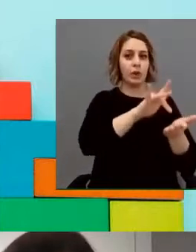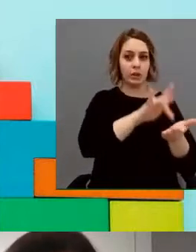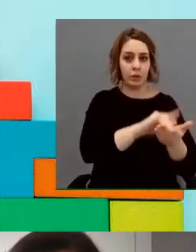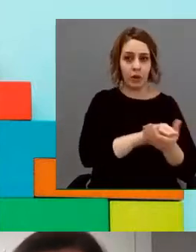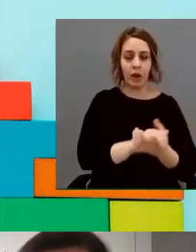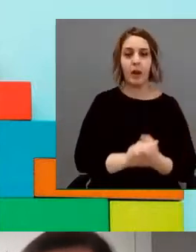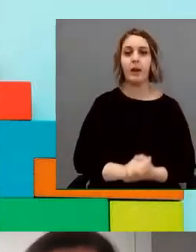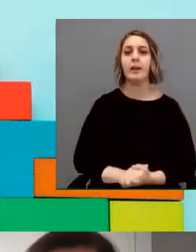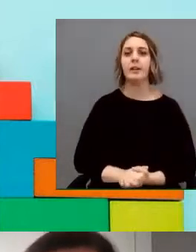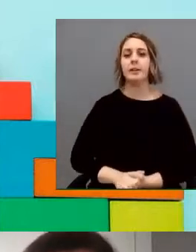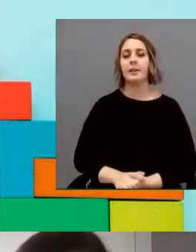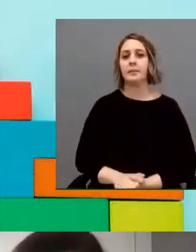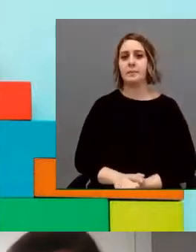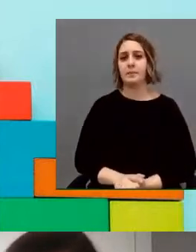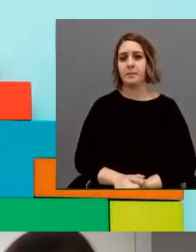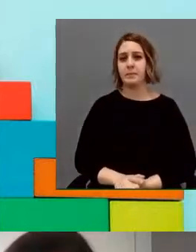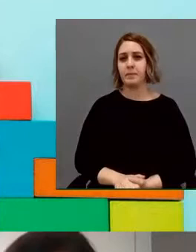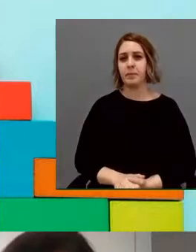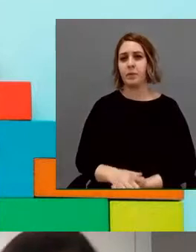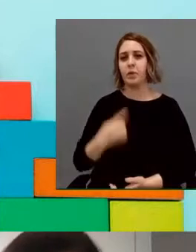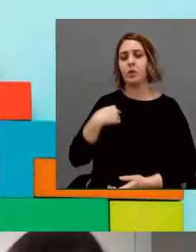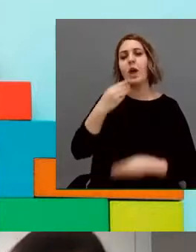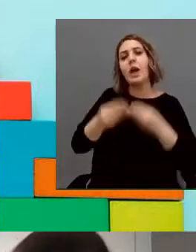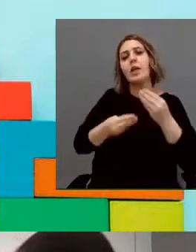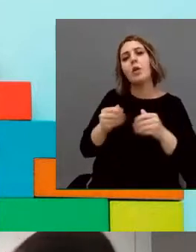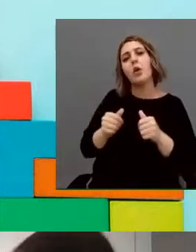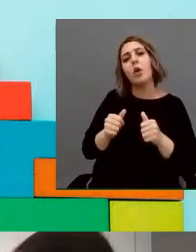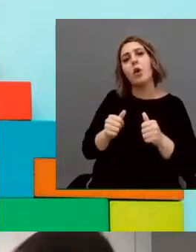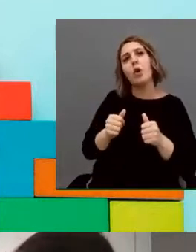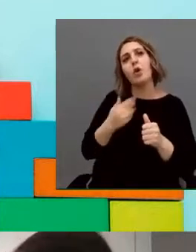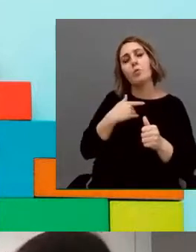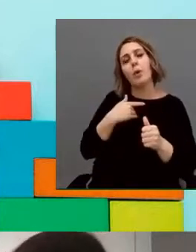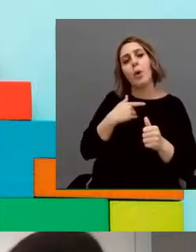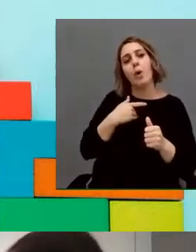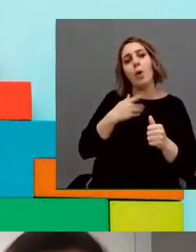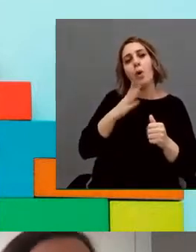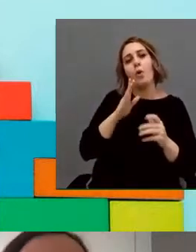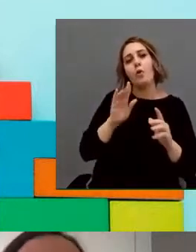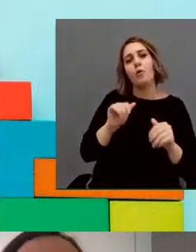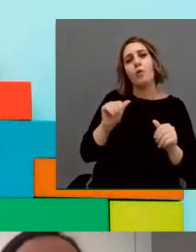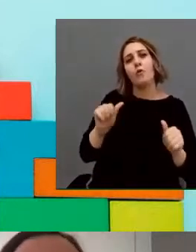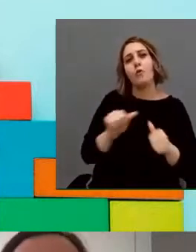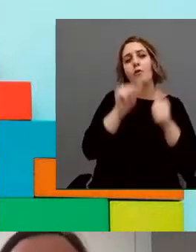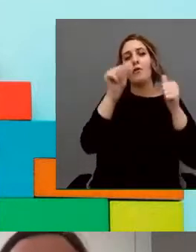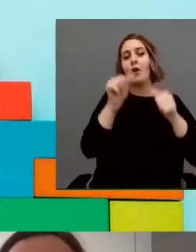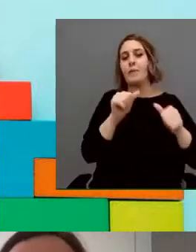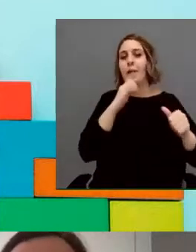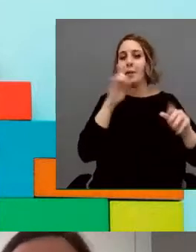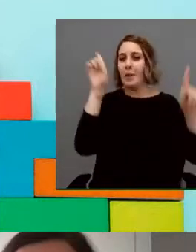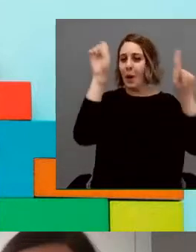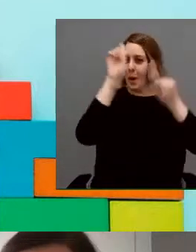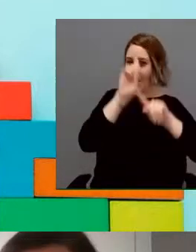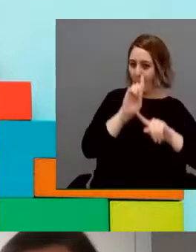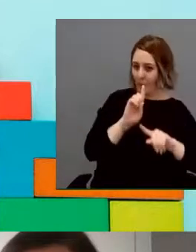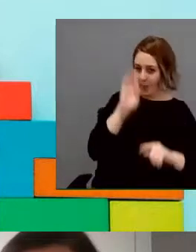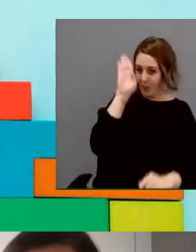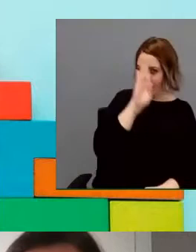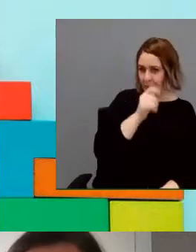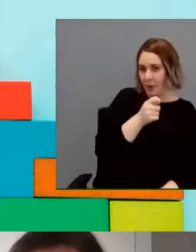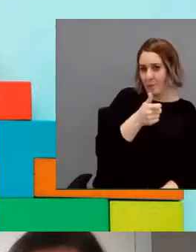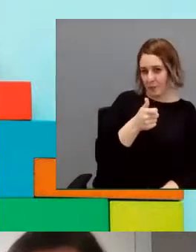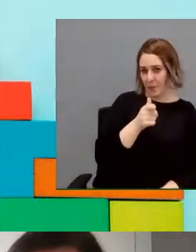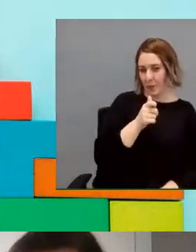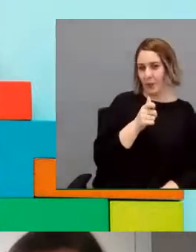intereses y lo hacemos de una manera como muy indirecta, sin que se den mucho cuenta. Os voy a poner un ejemplo para que